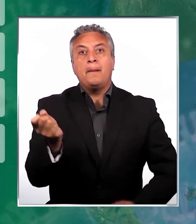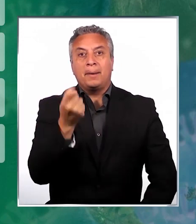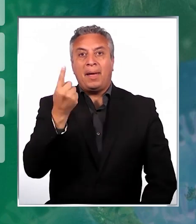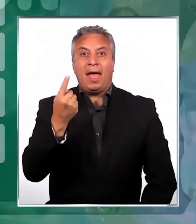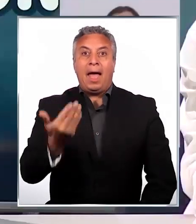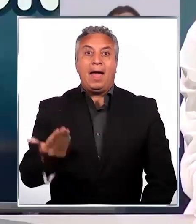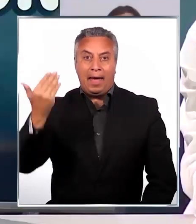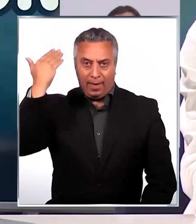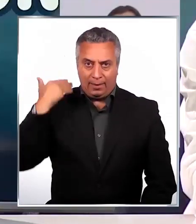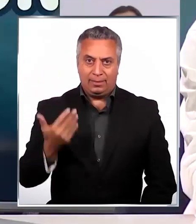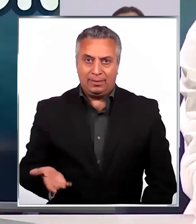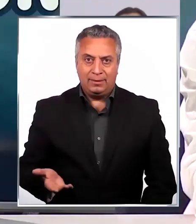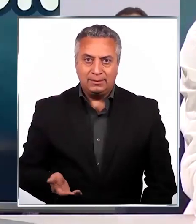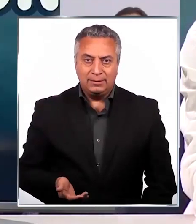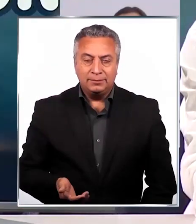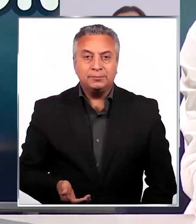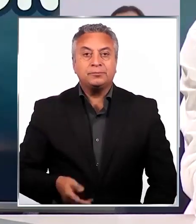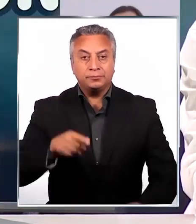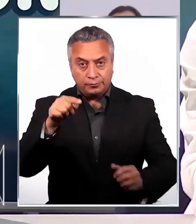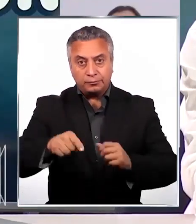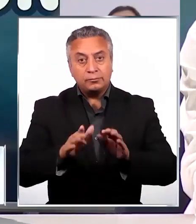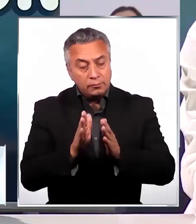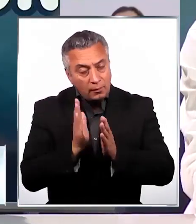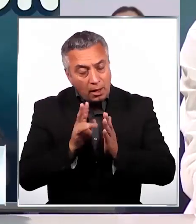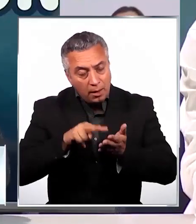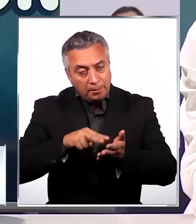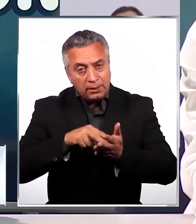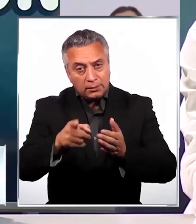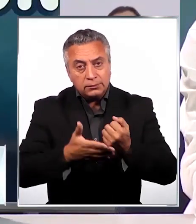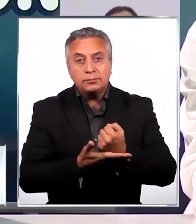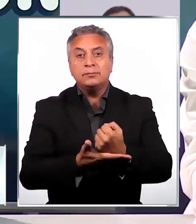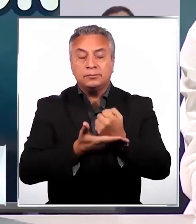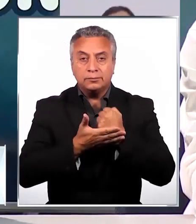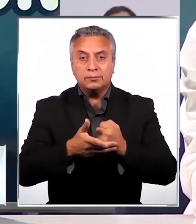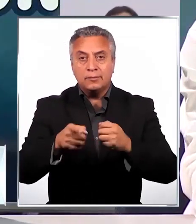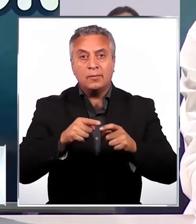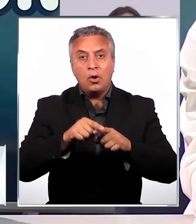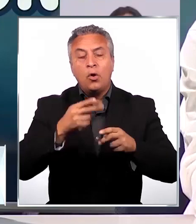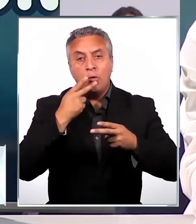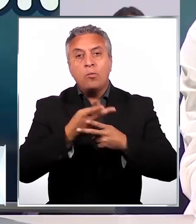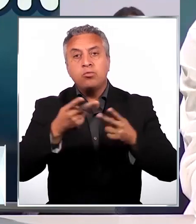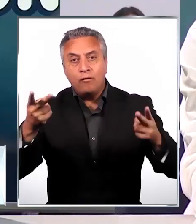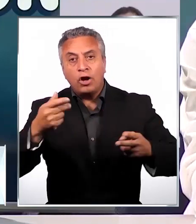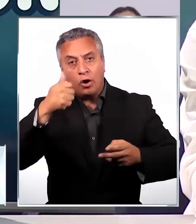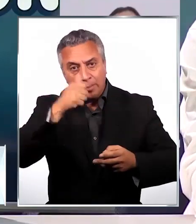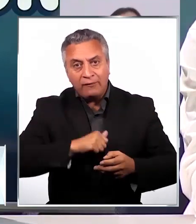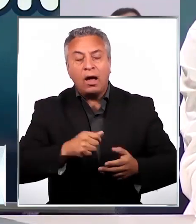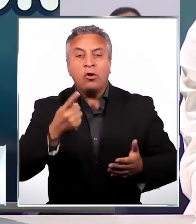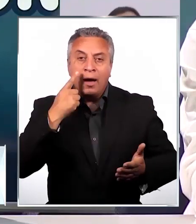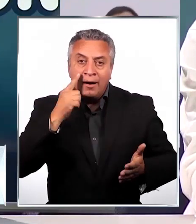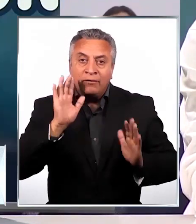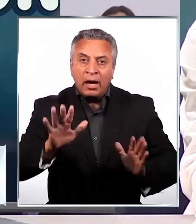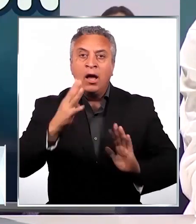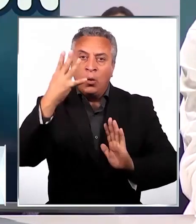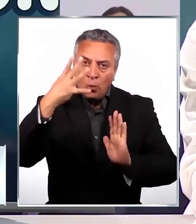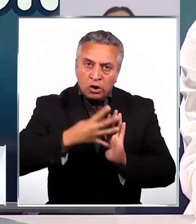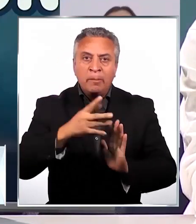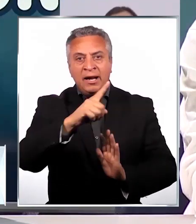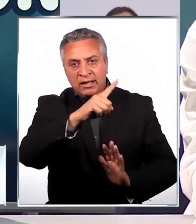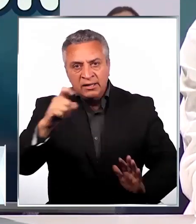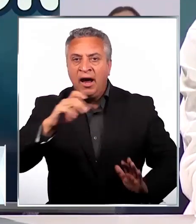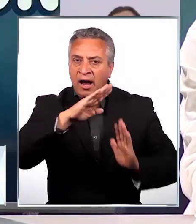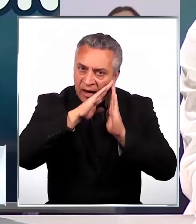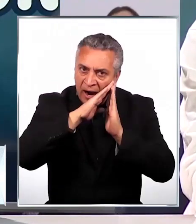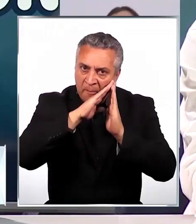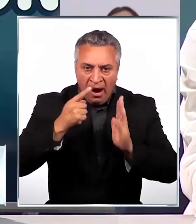la primera ola. Esperamos, con la ayuda de todo el sistema integrado, público y privado, poder llegar a las 4.100